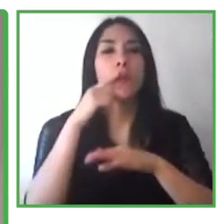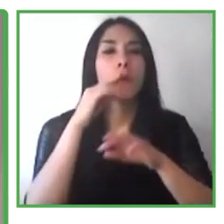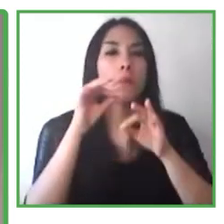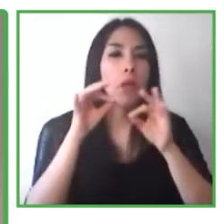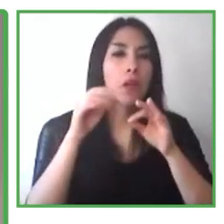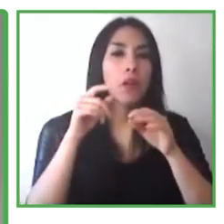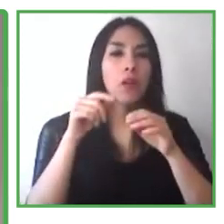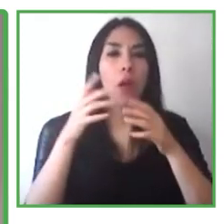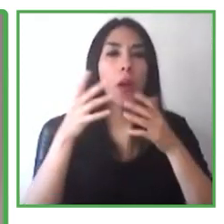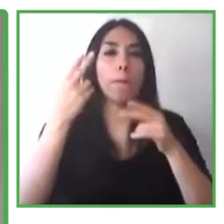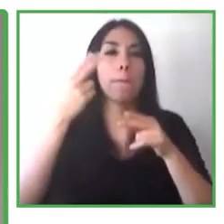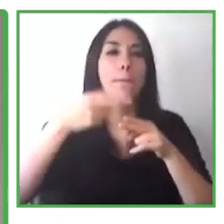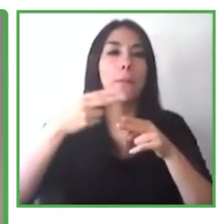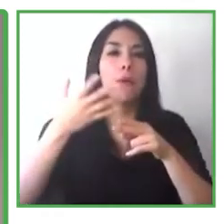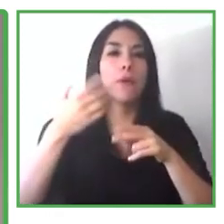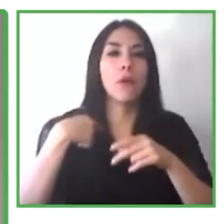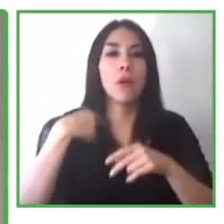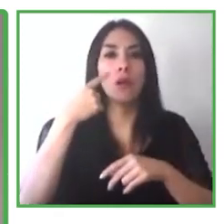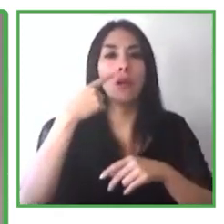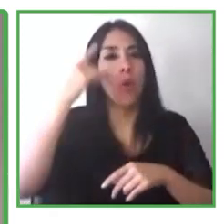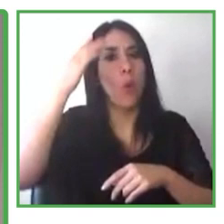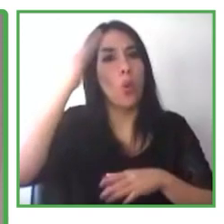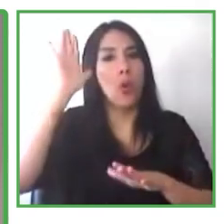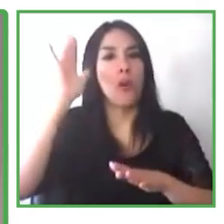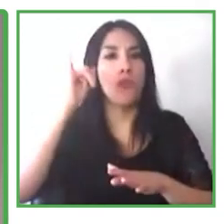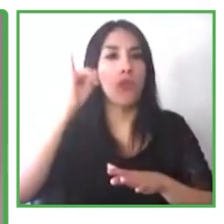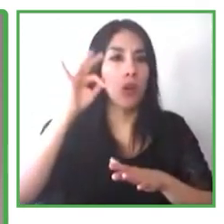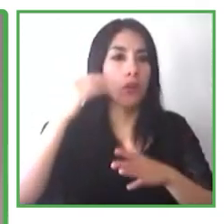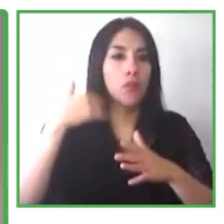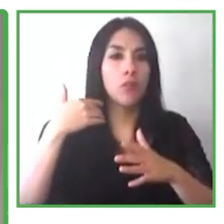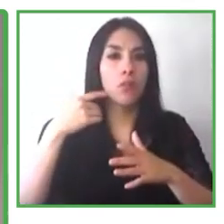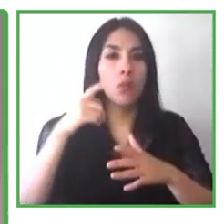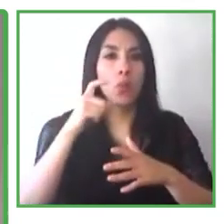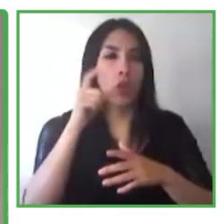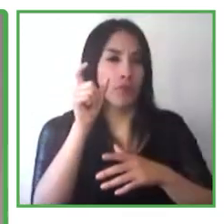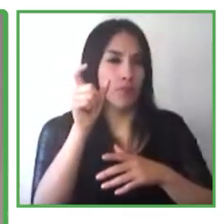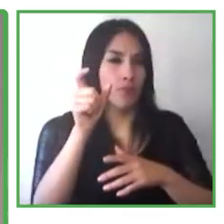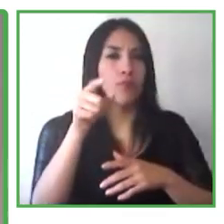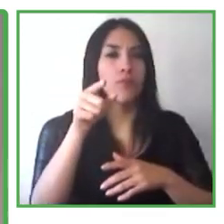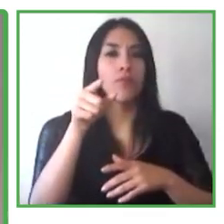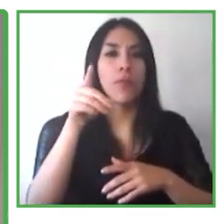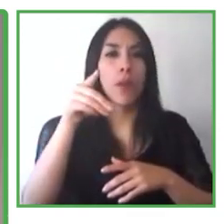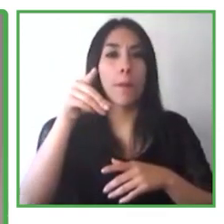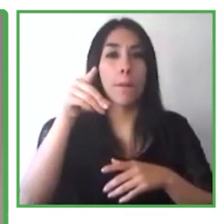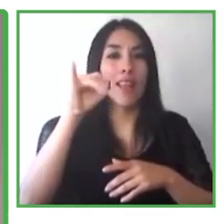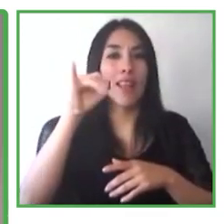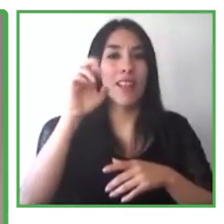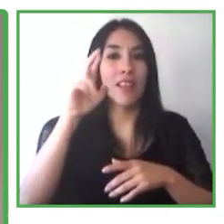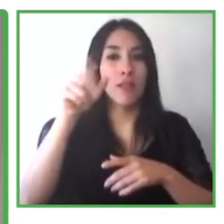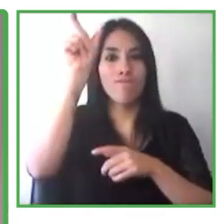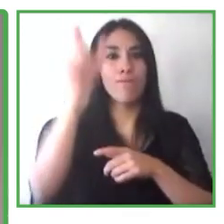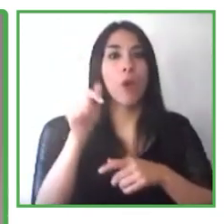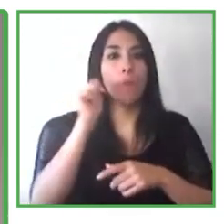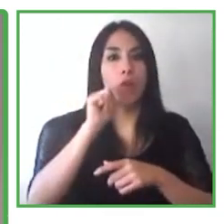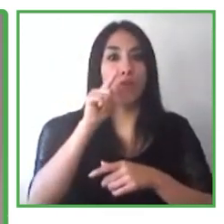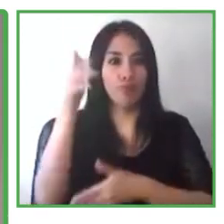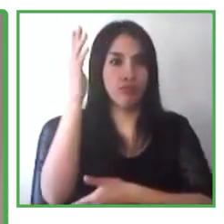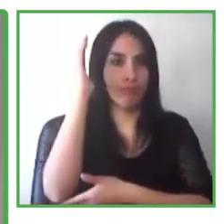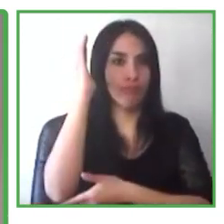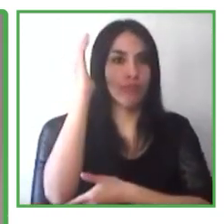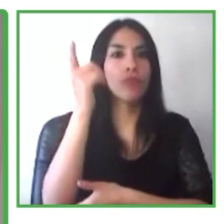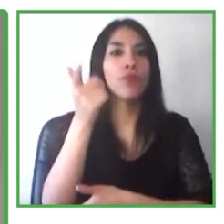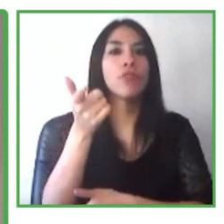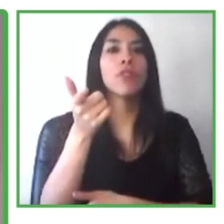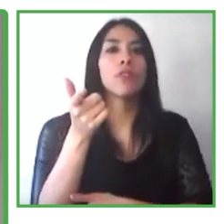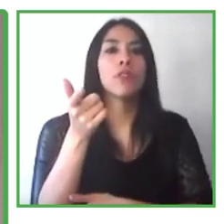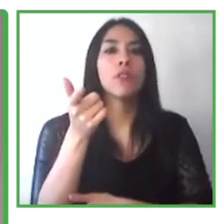escuchar a Pierina, que es nuestro Program Manager de Trust for the Americas, es un programa del que nos va a hablar, va a